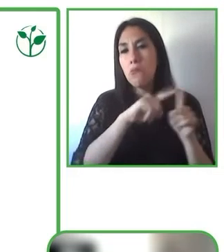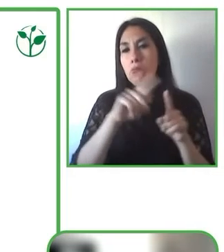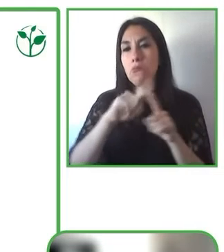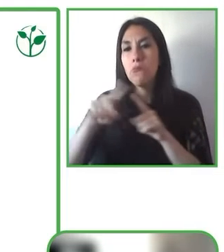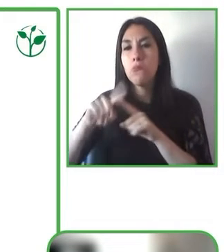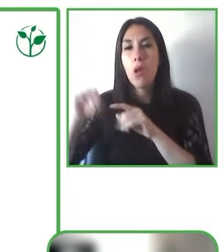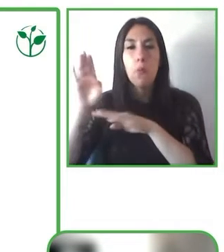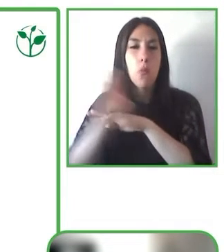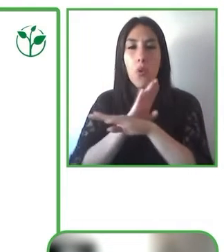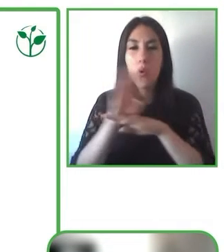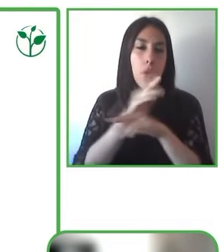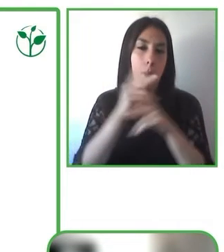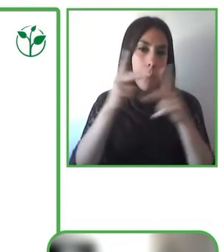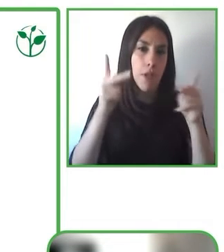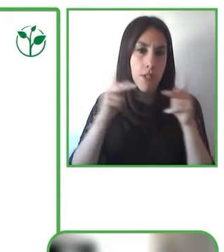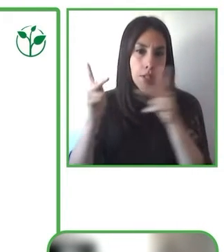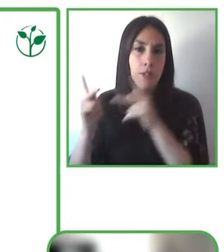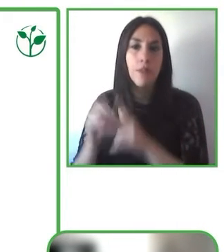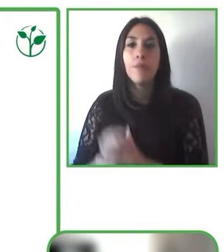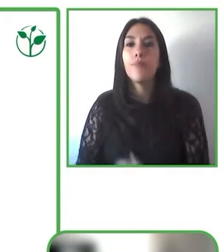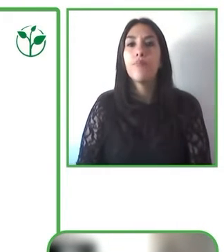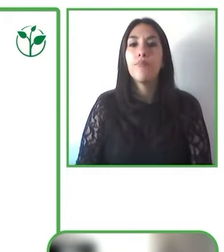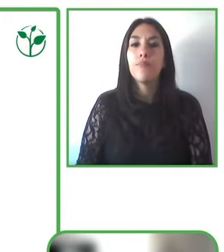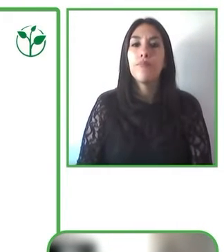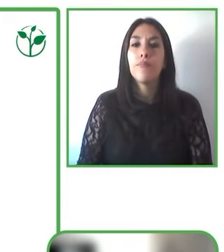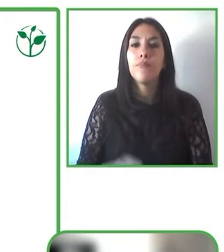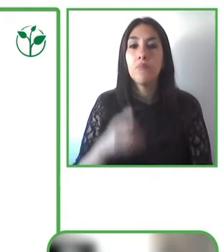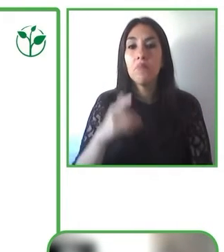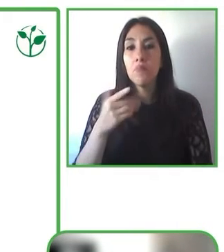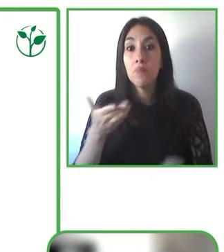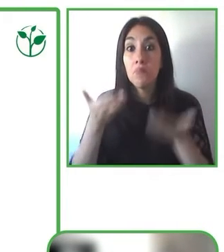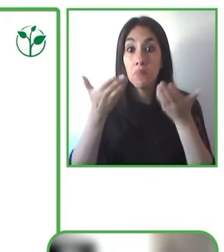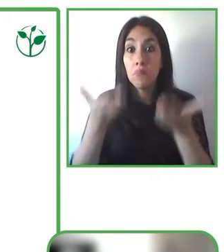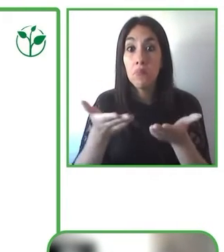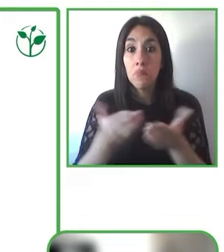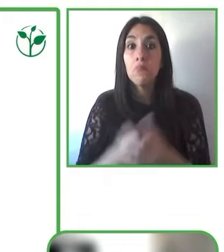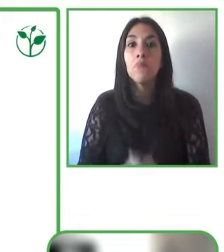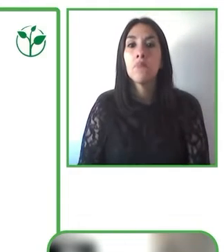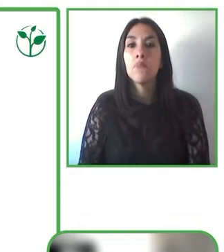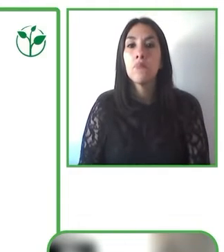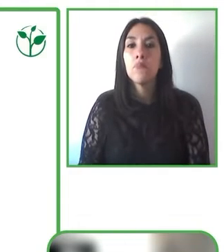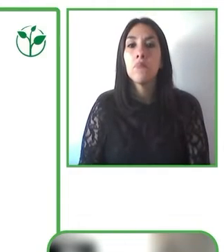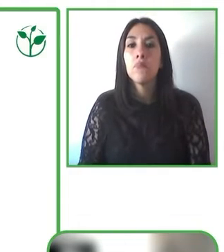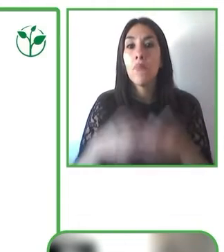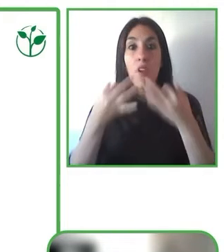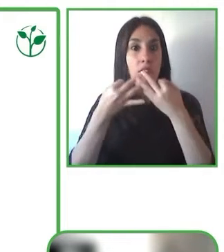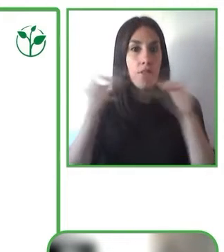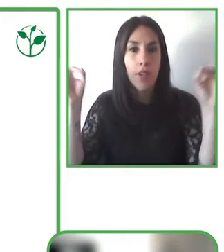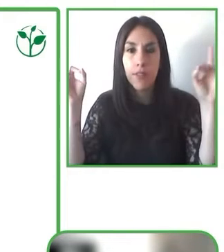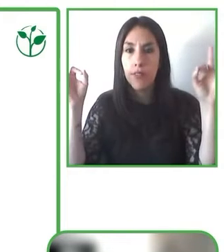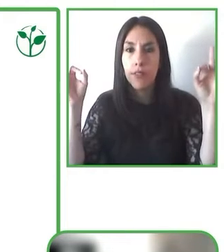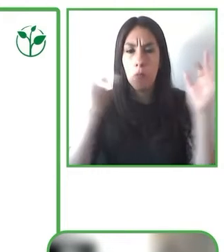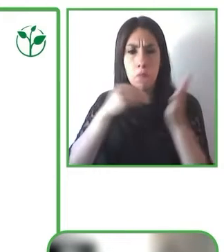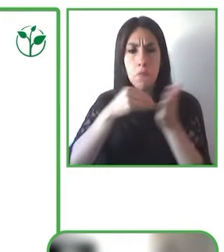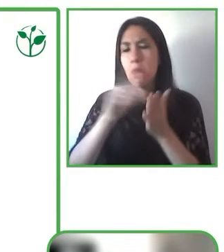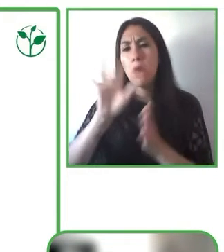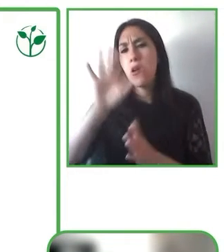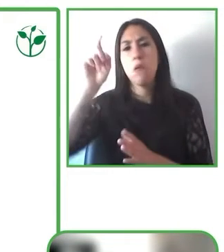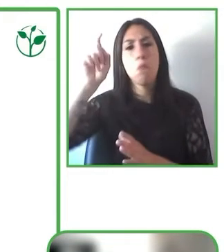gratuita. Entonces, si el público que está mirando la presentación de hoy,